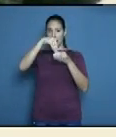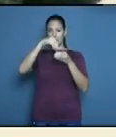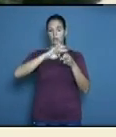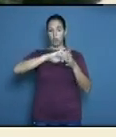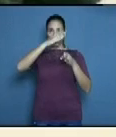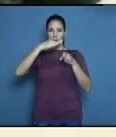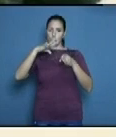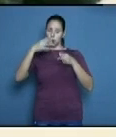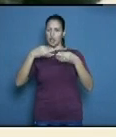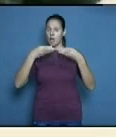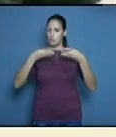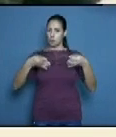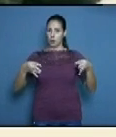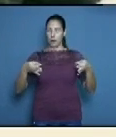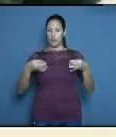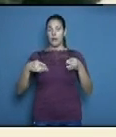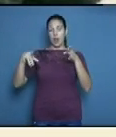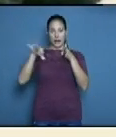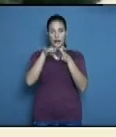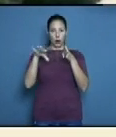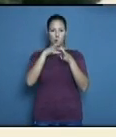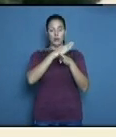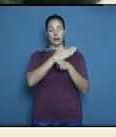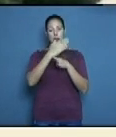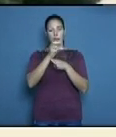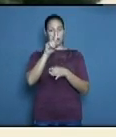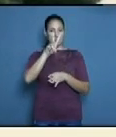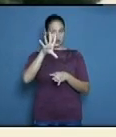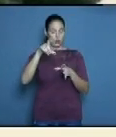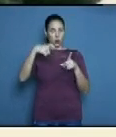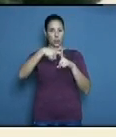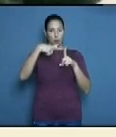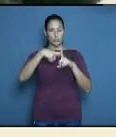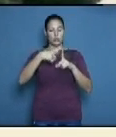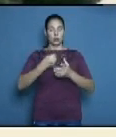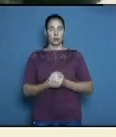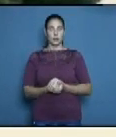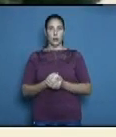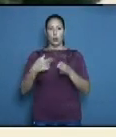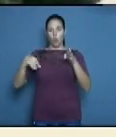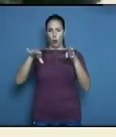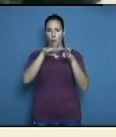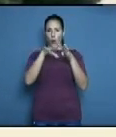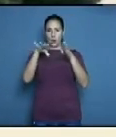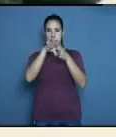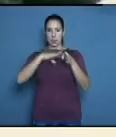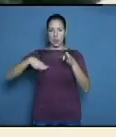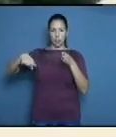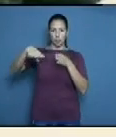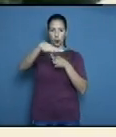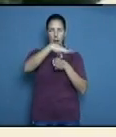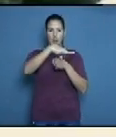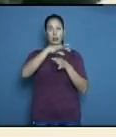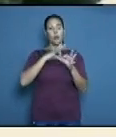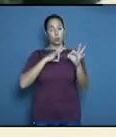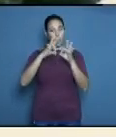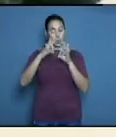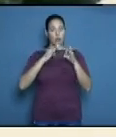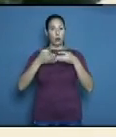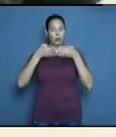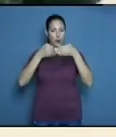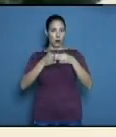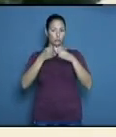la costa soplarán del este hasta 25 kilómetros por hora. Habrá oleaje en todo el litoral con peligro para las